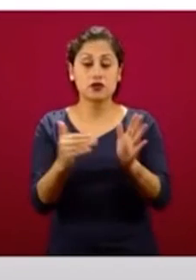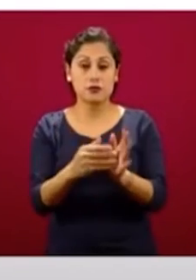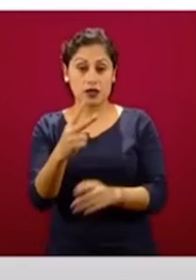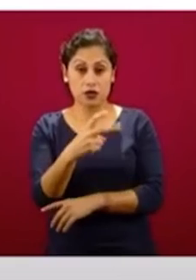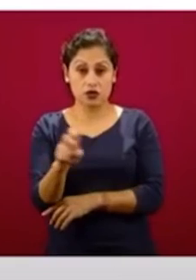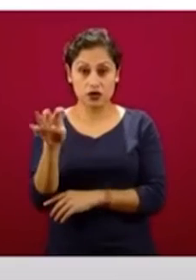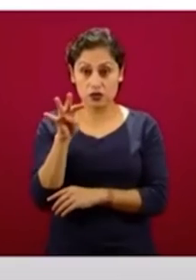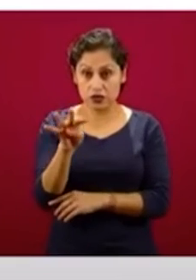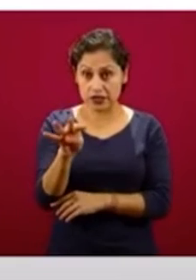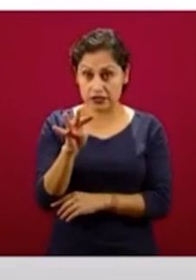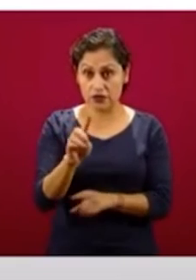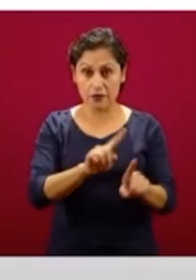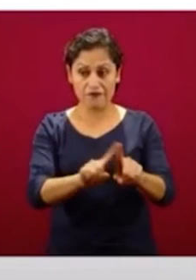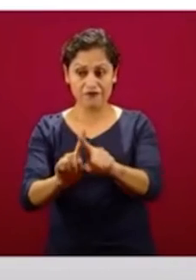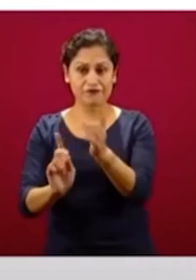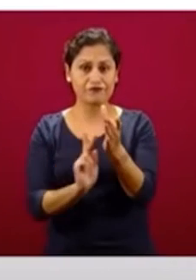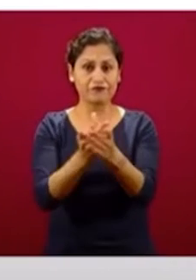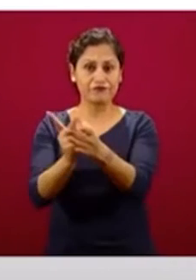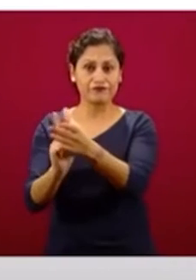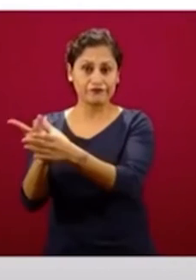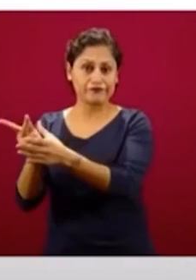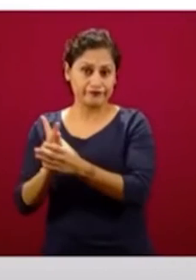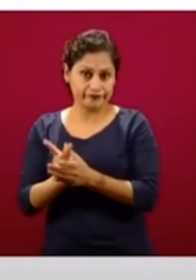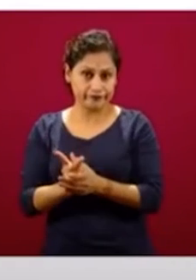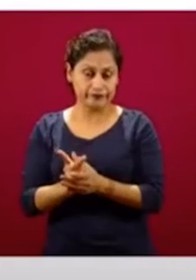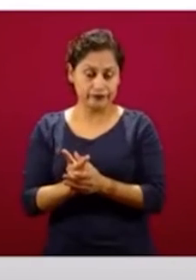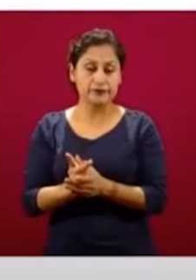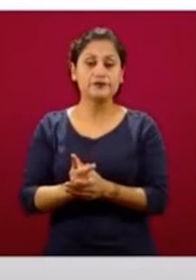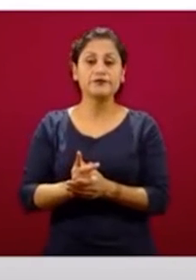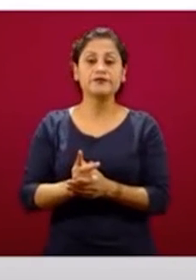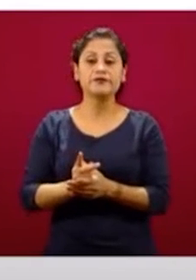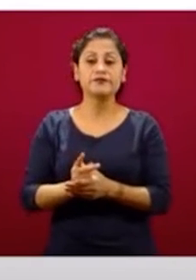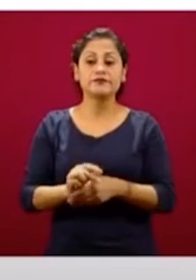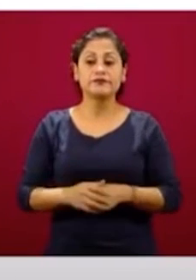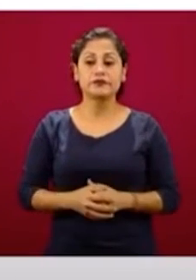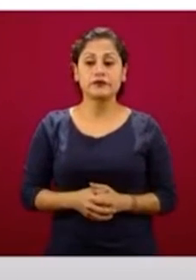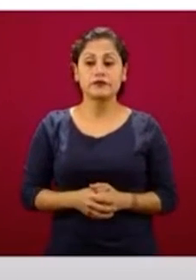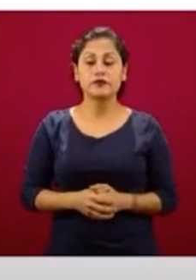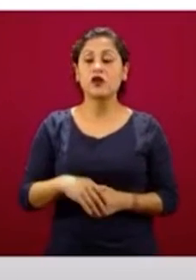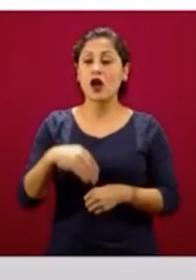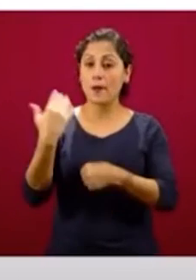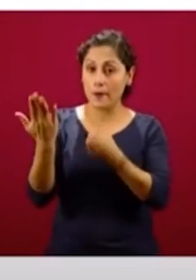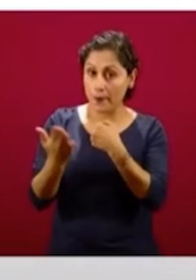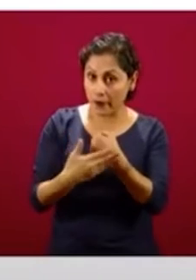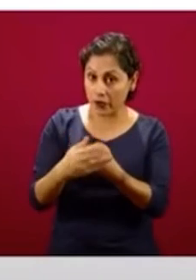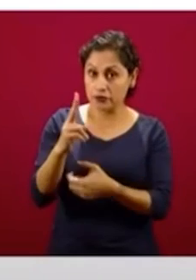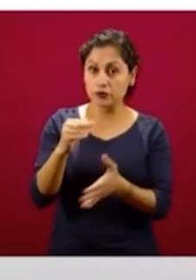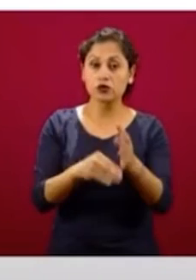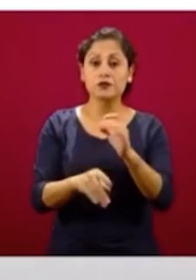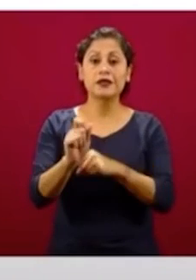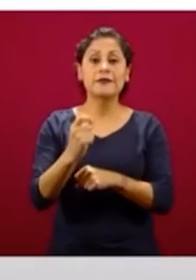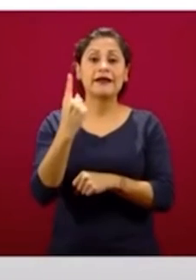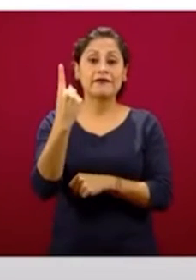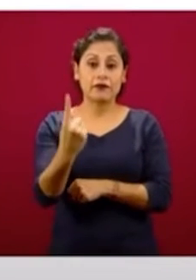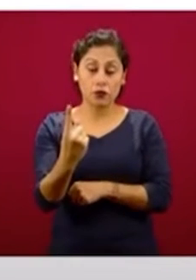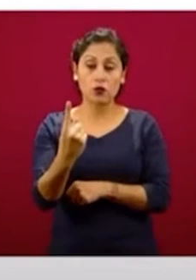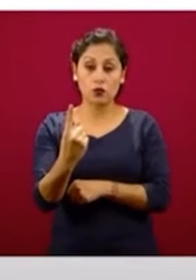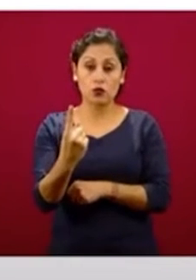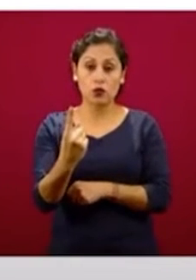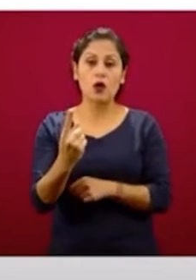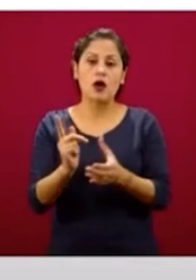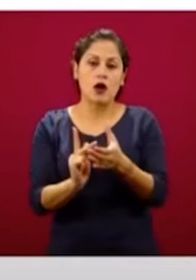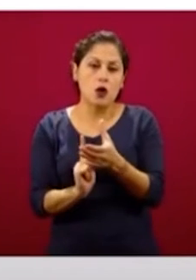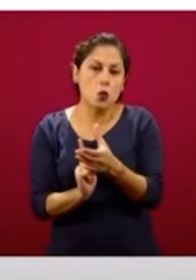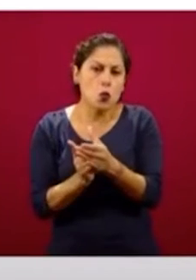219. Y en el 2021 estas son plantas de lento